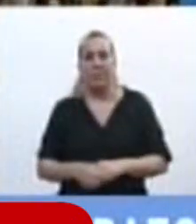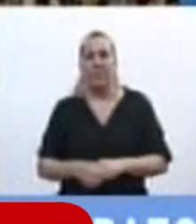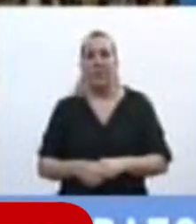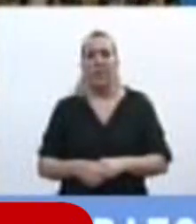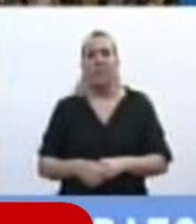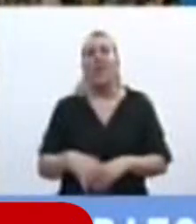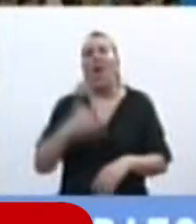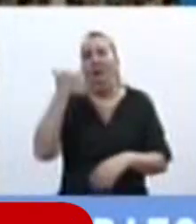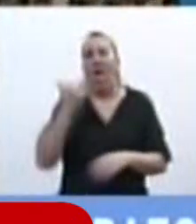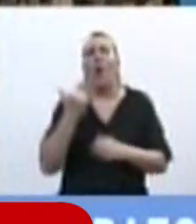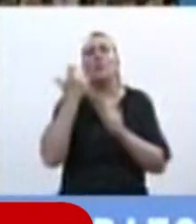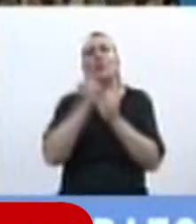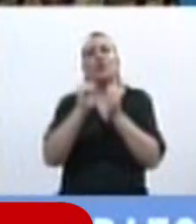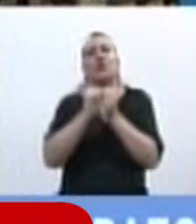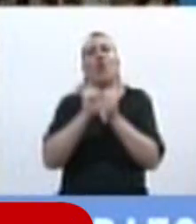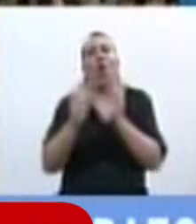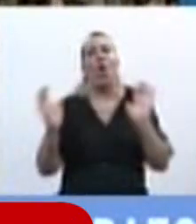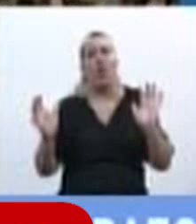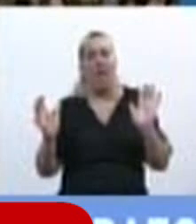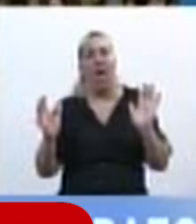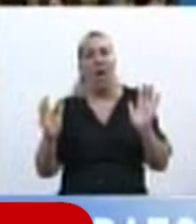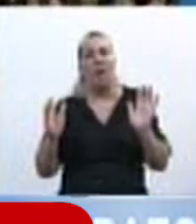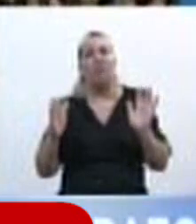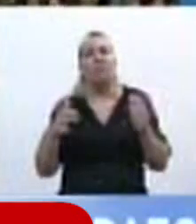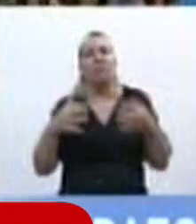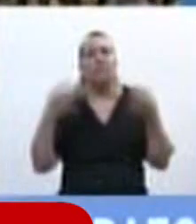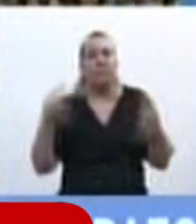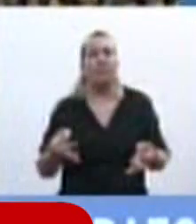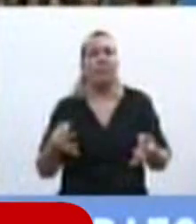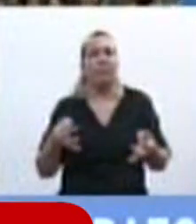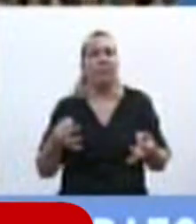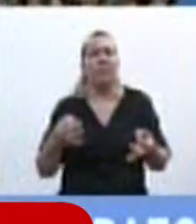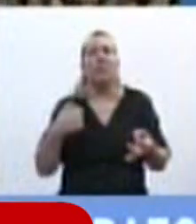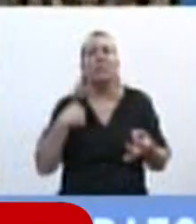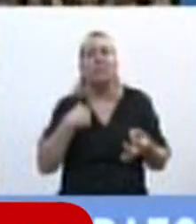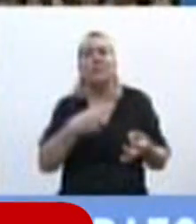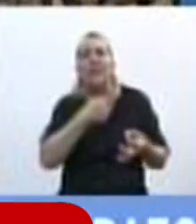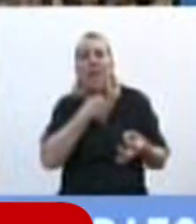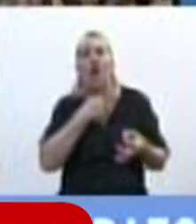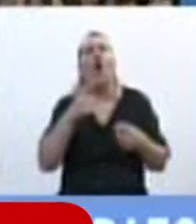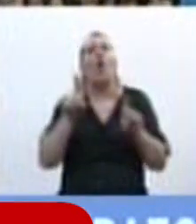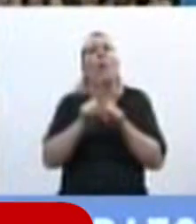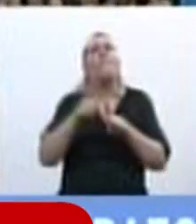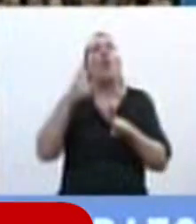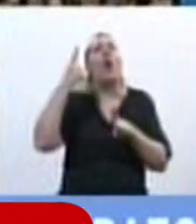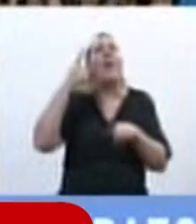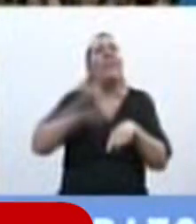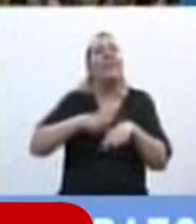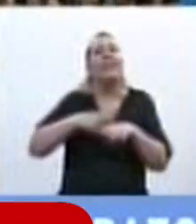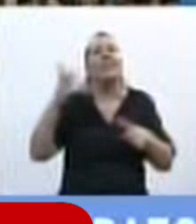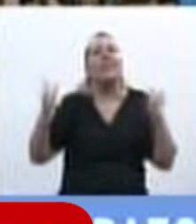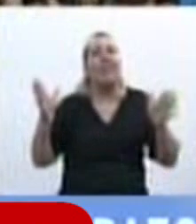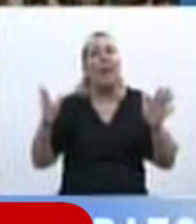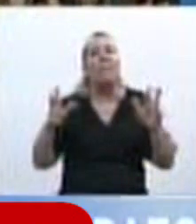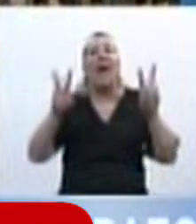Hay una historia también, y vale la pena, hoy se dijo en algunos lugares, pero trato de ser cronológico, el